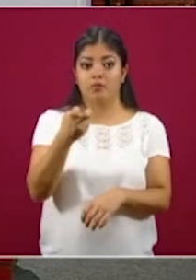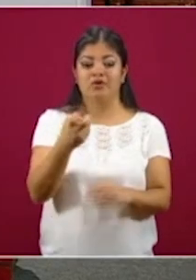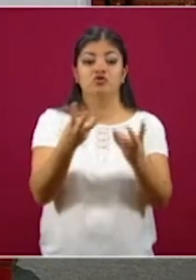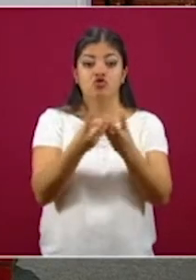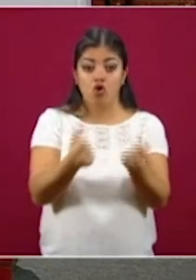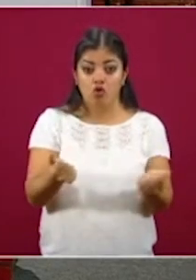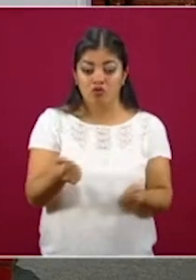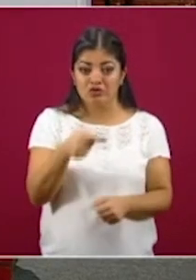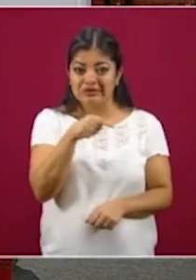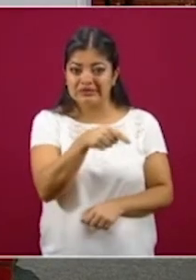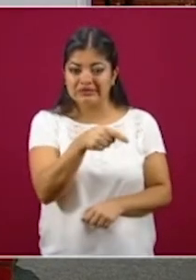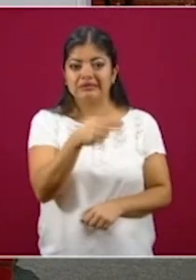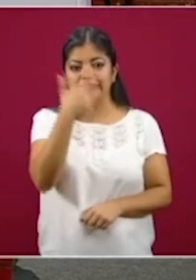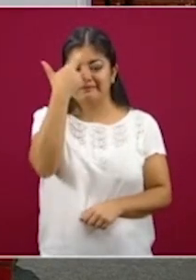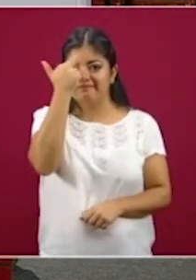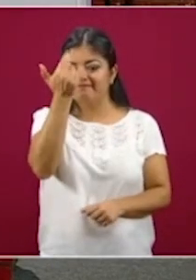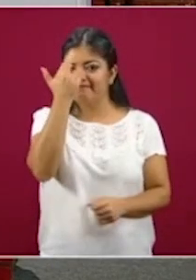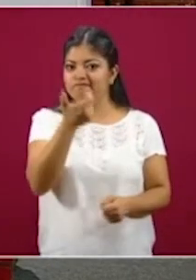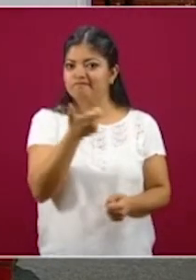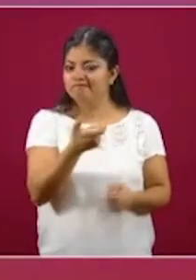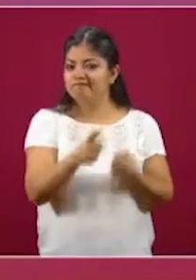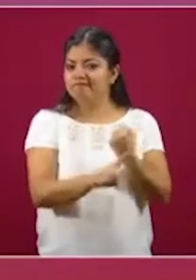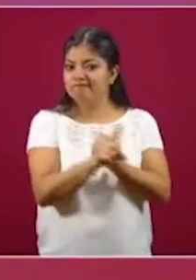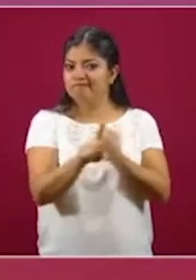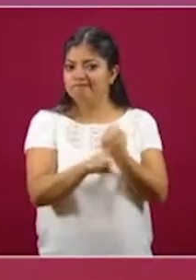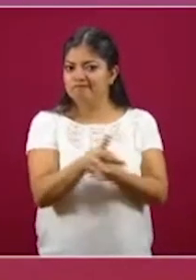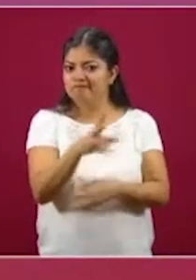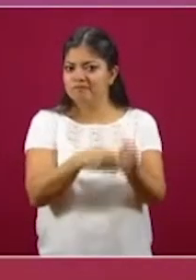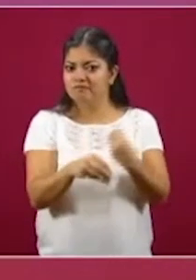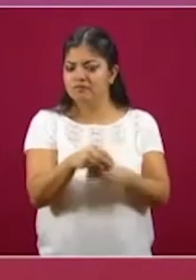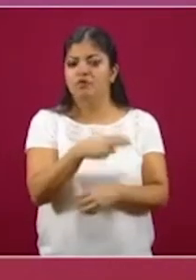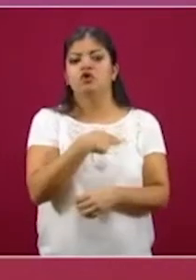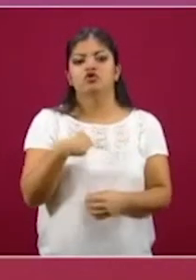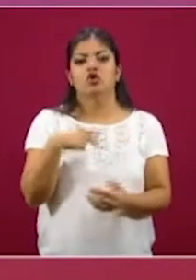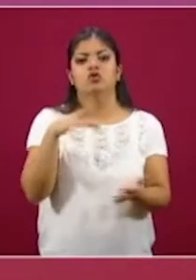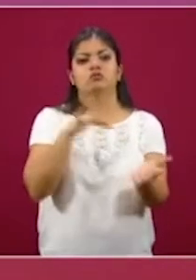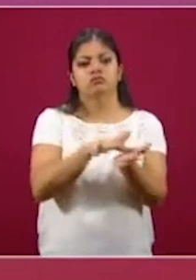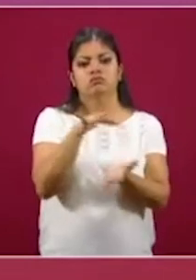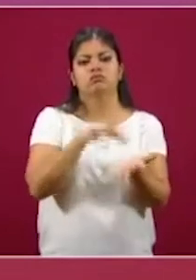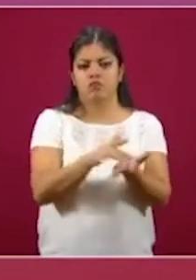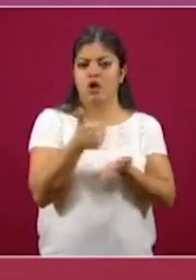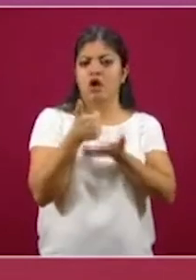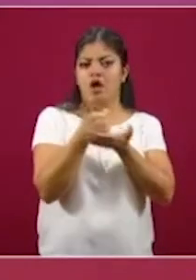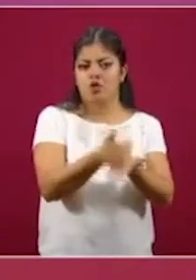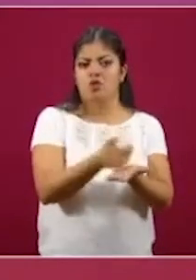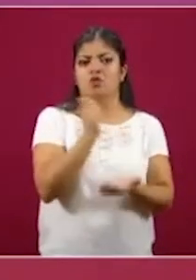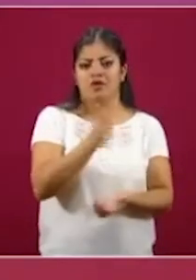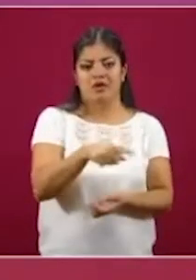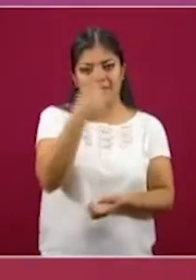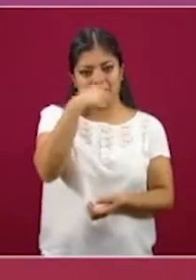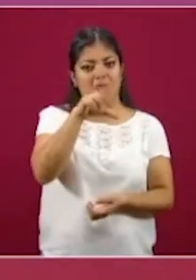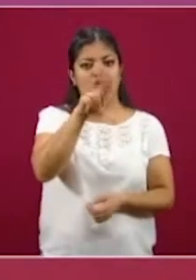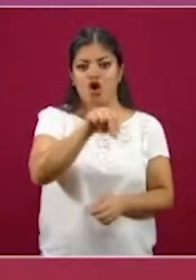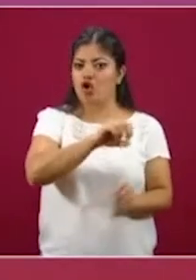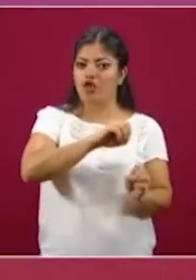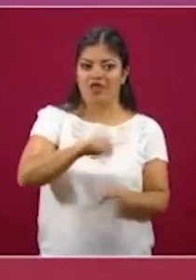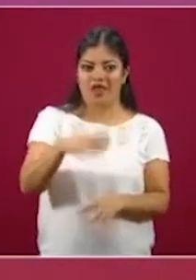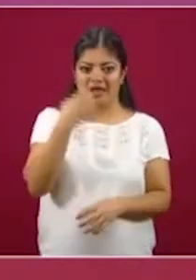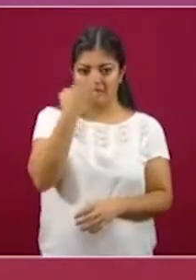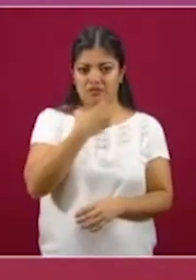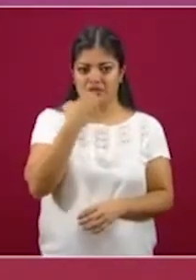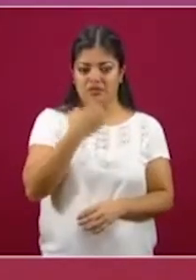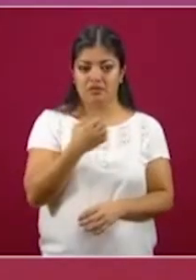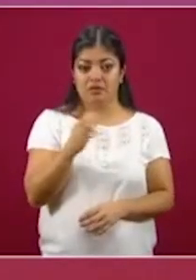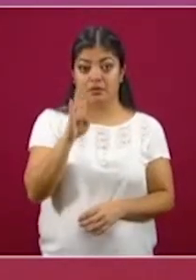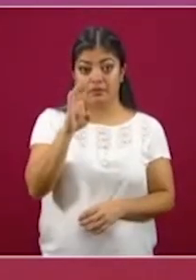esta razón económica, en buena medida, ayudamos a solucionar parte del abandono escolar. Las